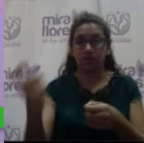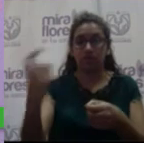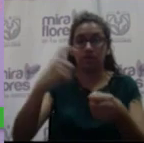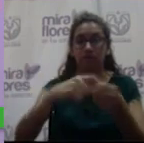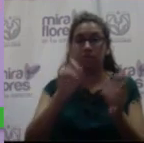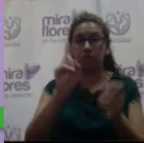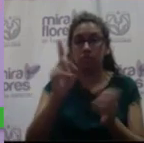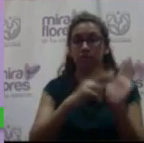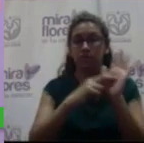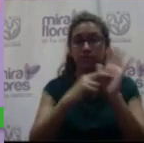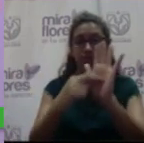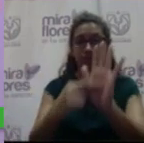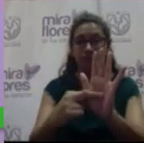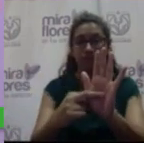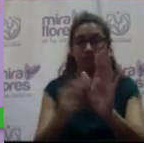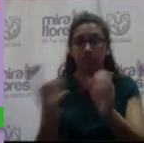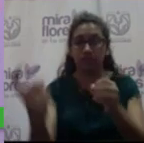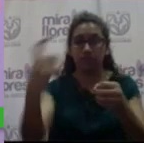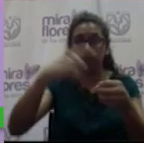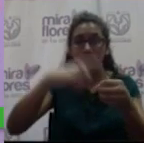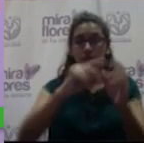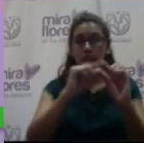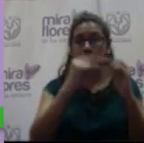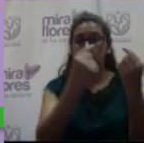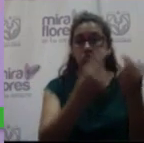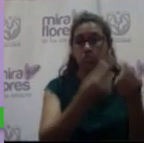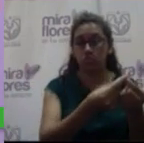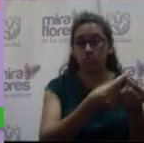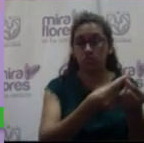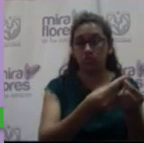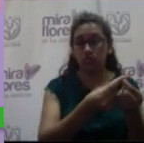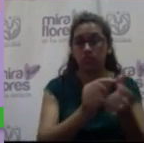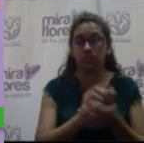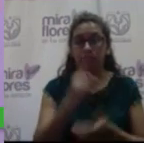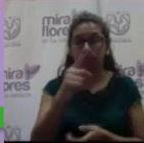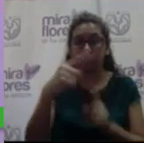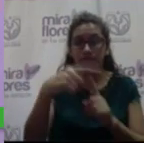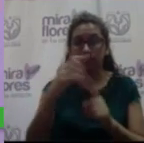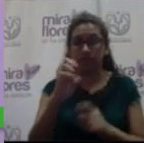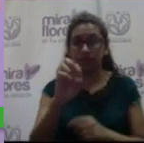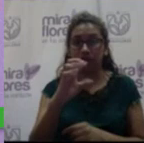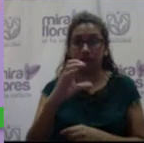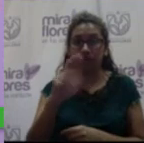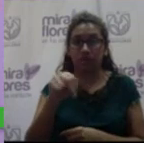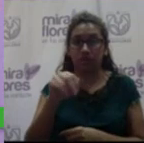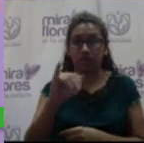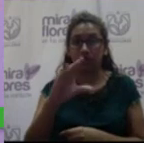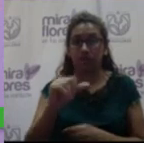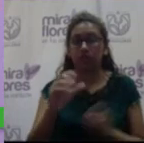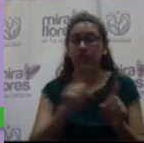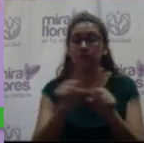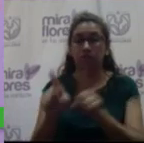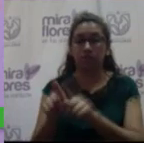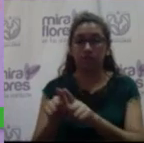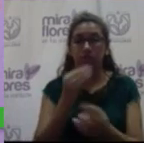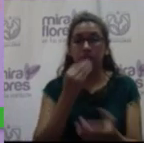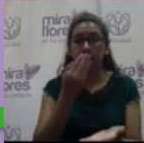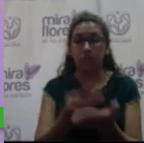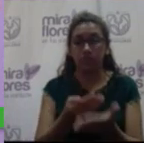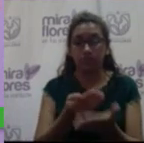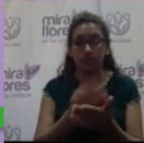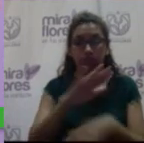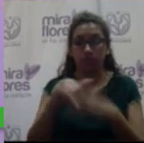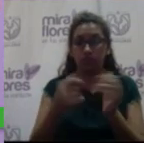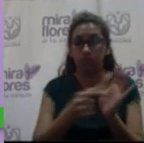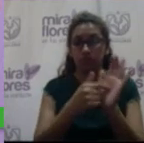representante de ellos para formar parte del equipo técnico que estaba a cargo de la evaluación de las propuestas y los proyectos de inversión presentados.